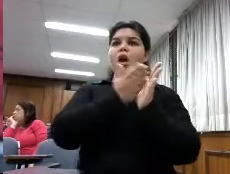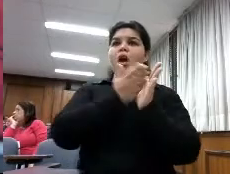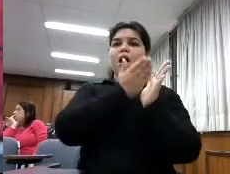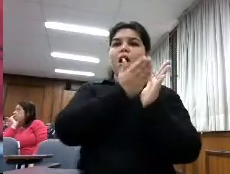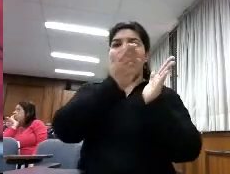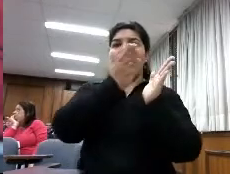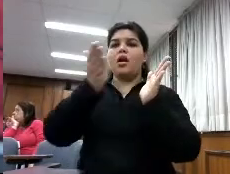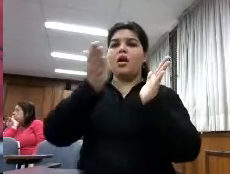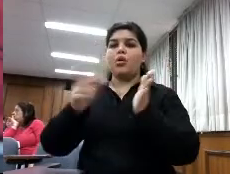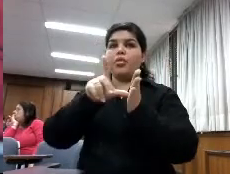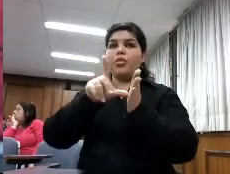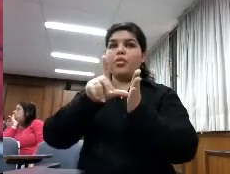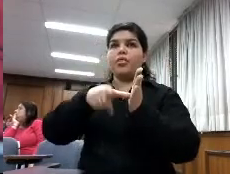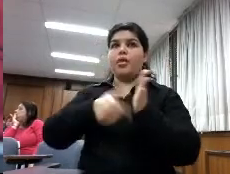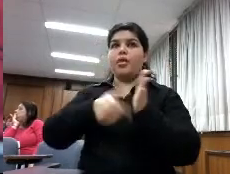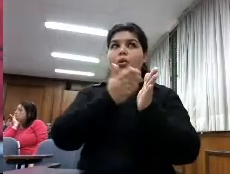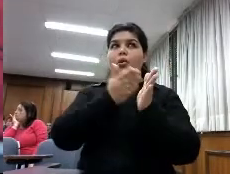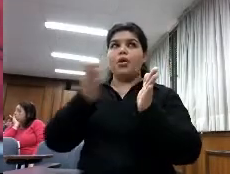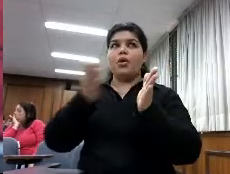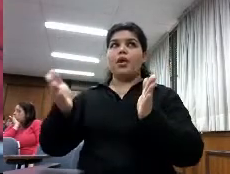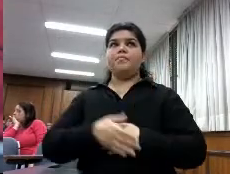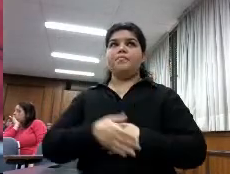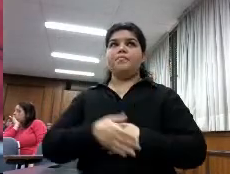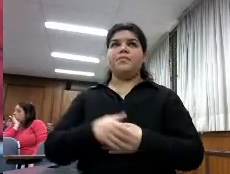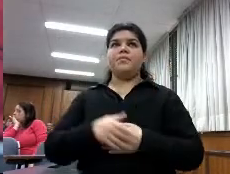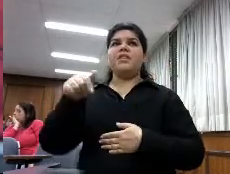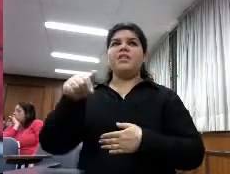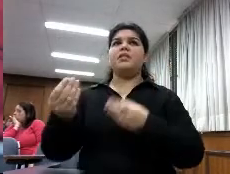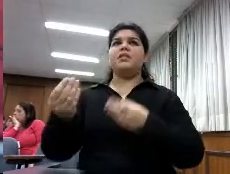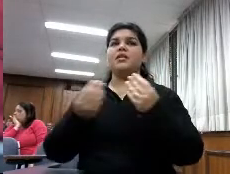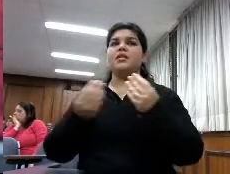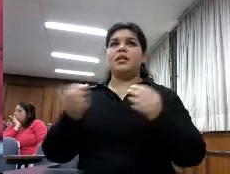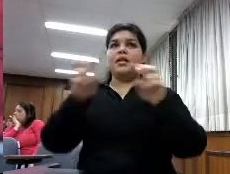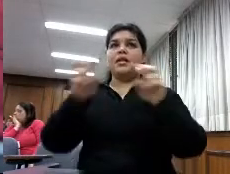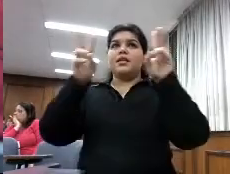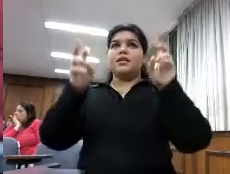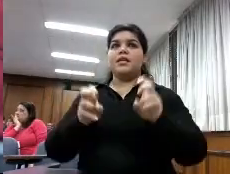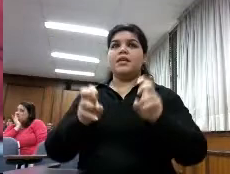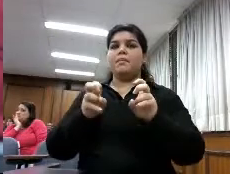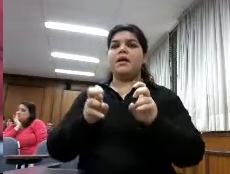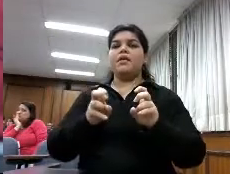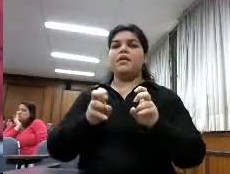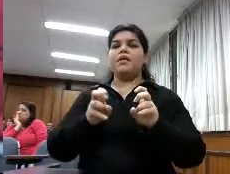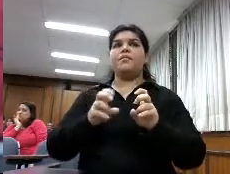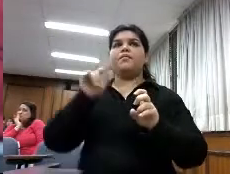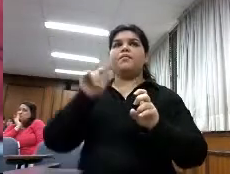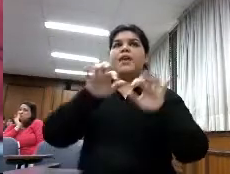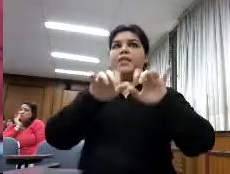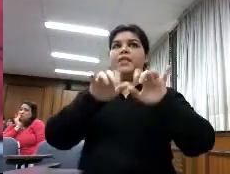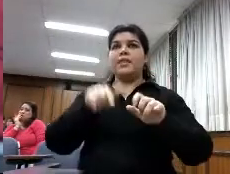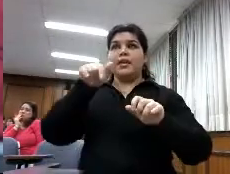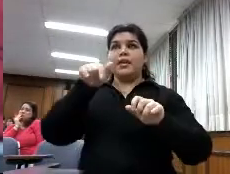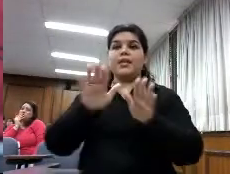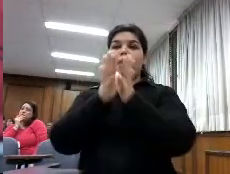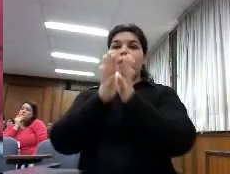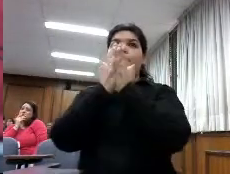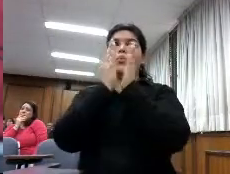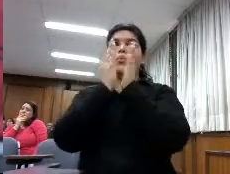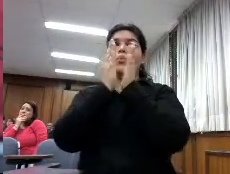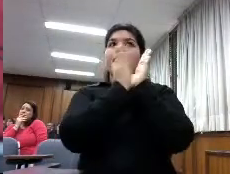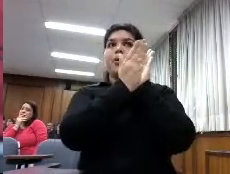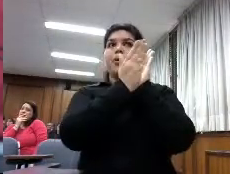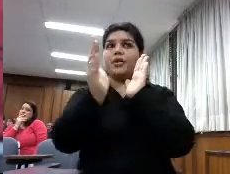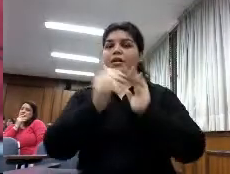sobre la circulación de contenidos digitales en las bibliotecas de la región Es un estudio en el que